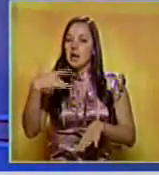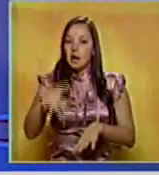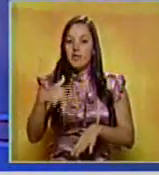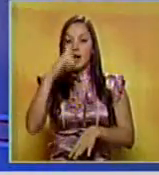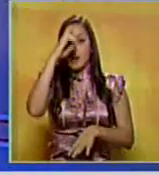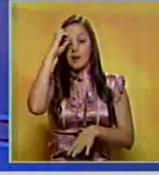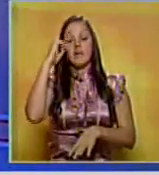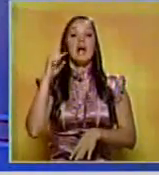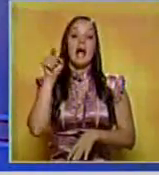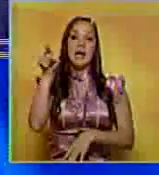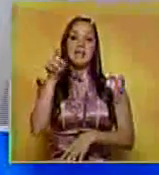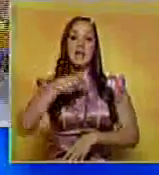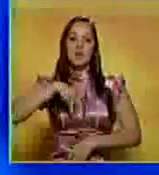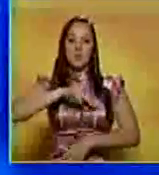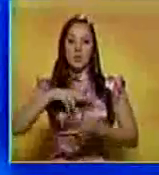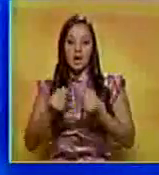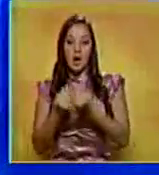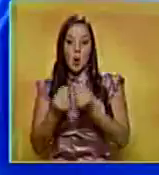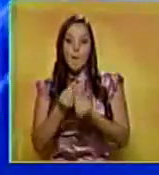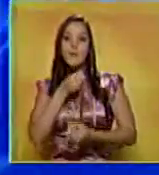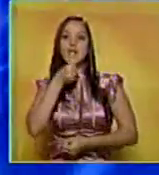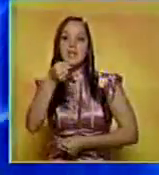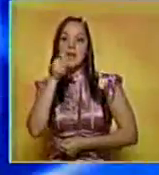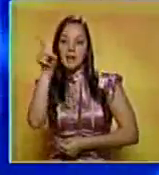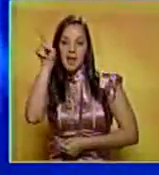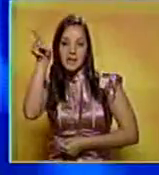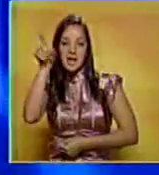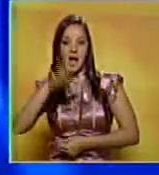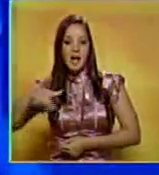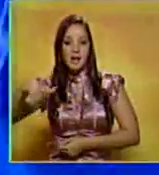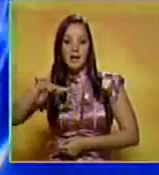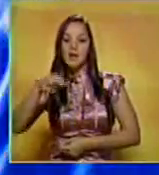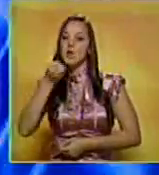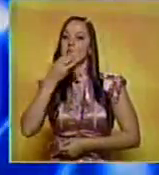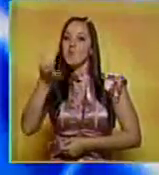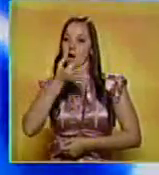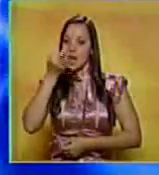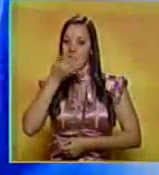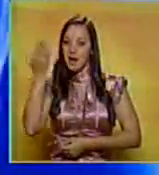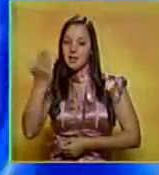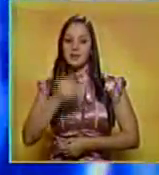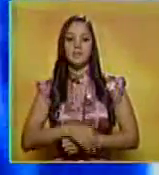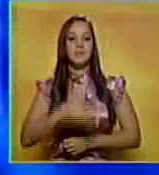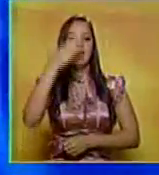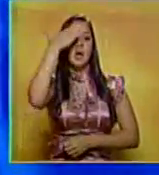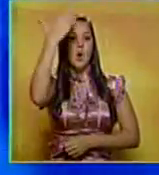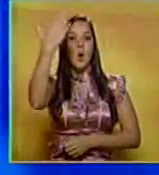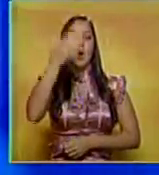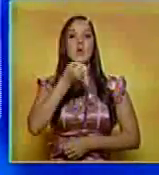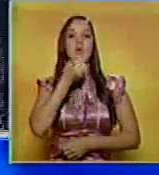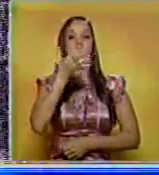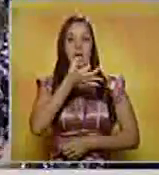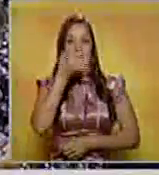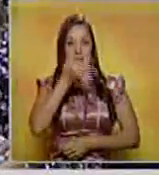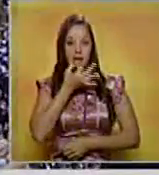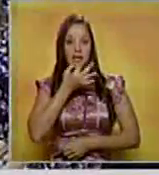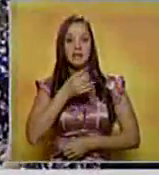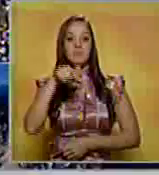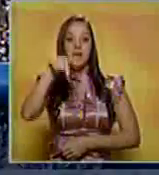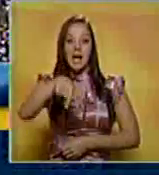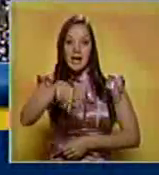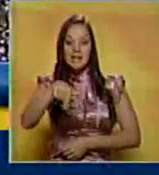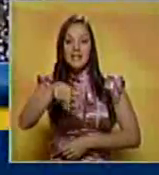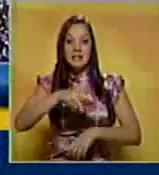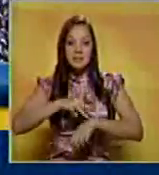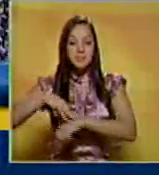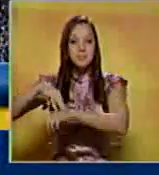Zambrano se encuentra en la sede del Ministerio y nos trae los detalles. Adelante, Milagro, muy buenas tardes. Hola, Andrina, ¿qué tal? Muy buenas tardes. Nos encontramos efectivamente aquí